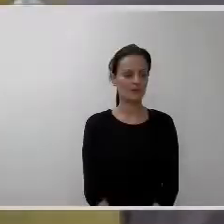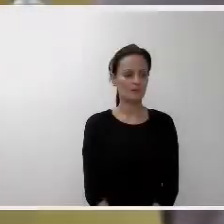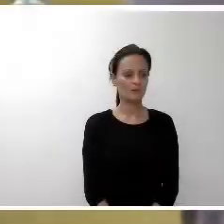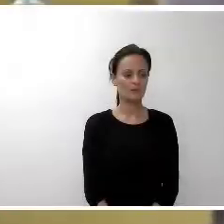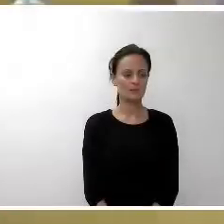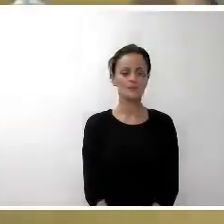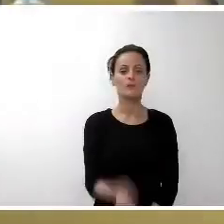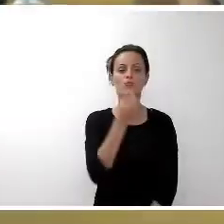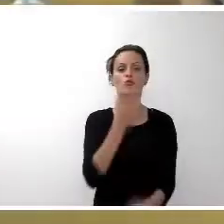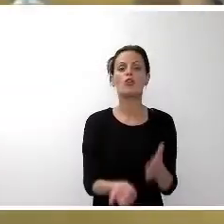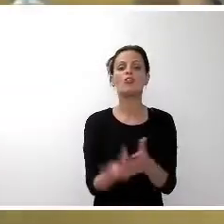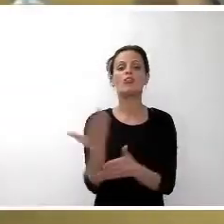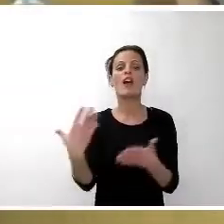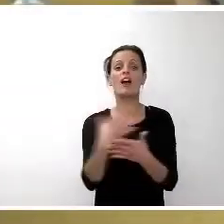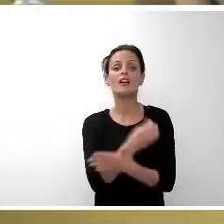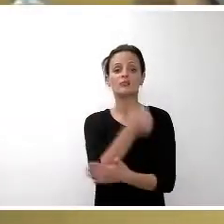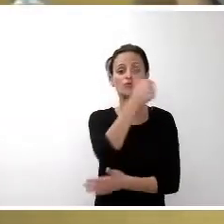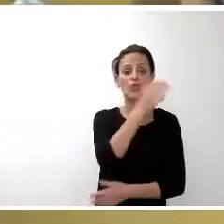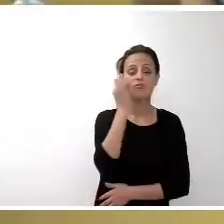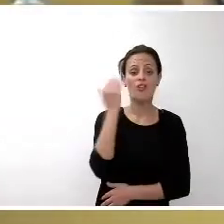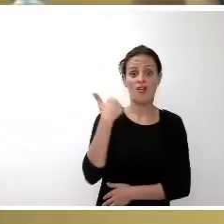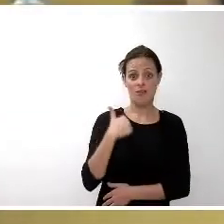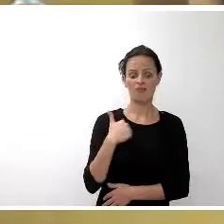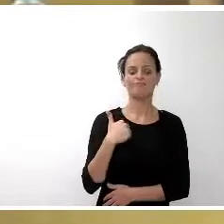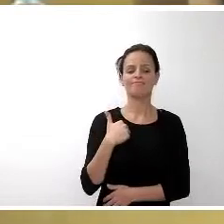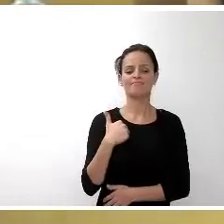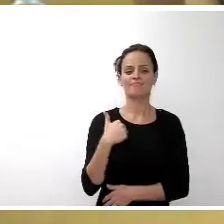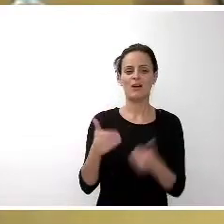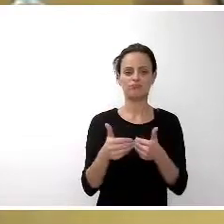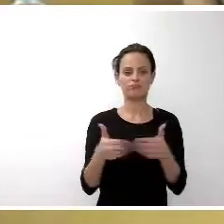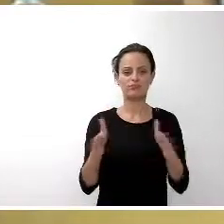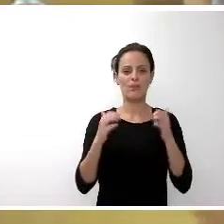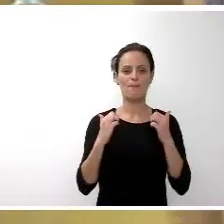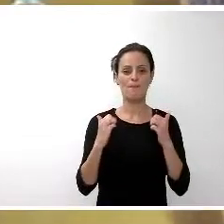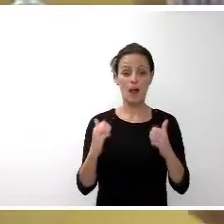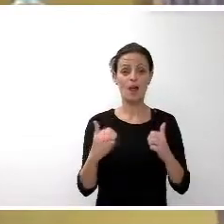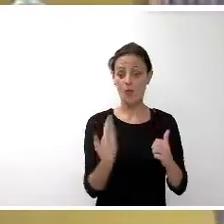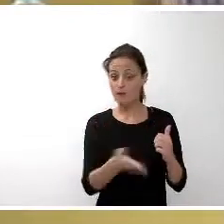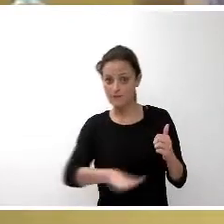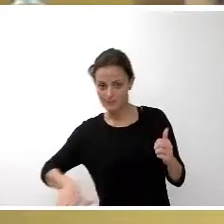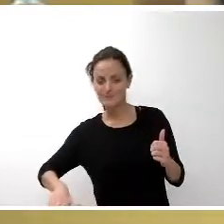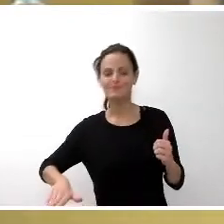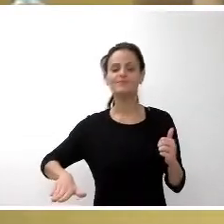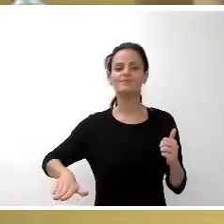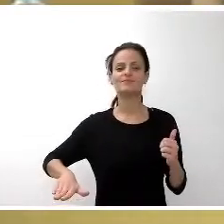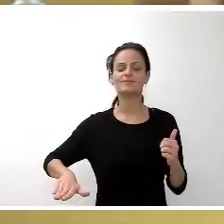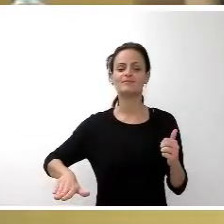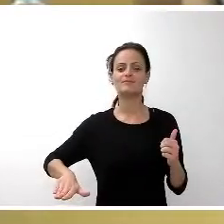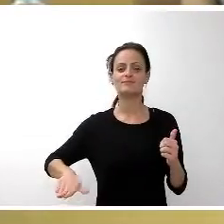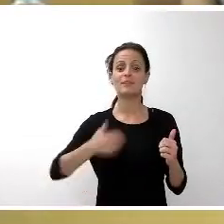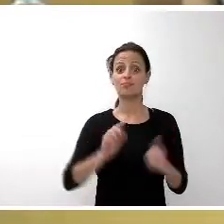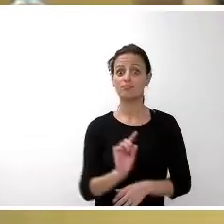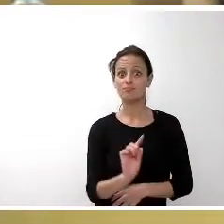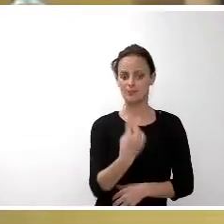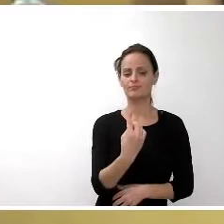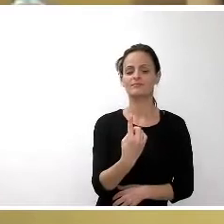Bueno, buenos días a todos y a todas. Iniciamos el Pleno Infantil con, en primer